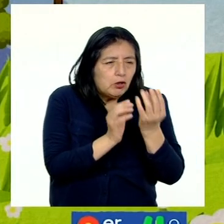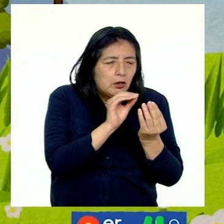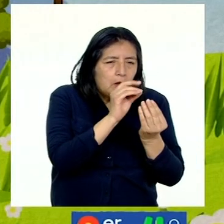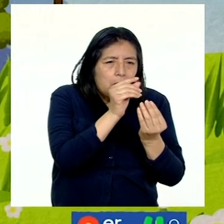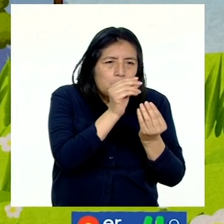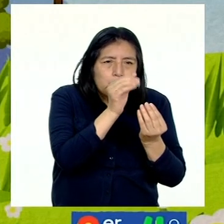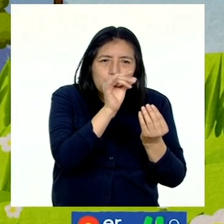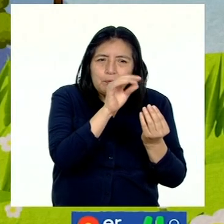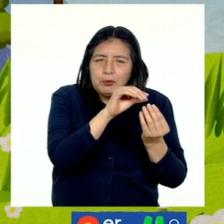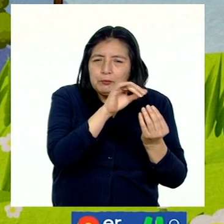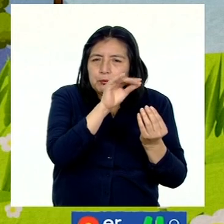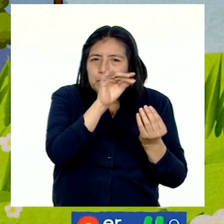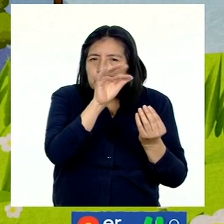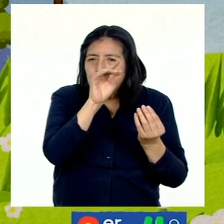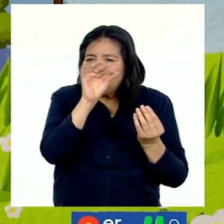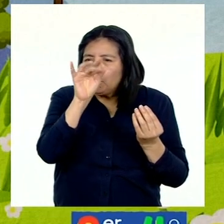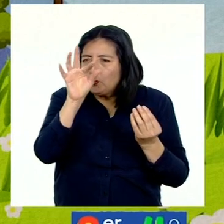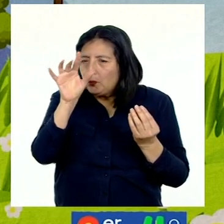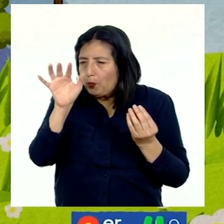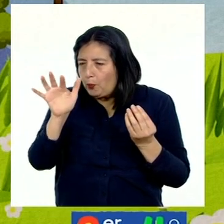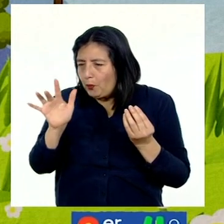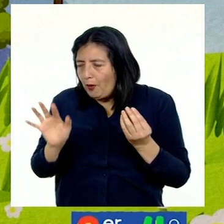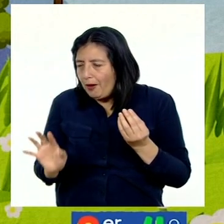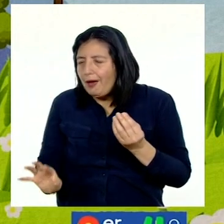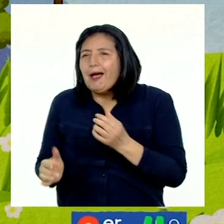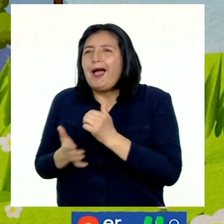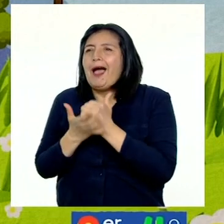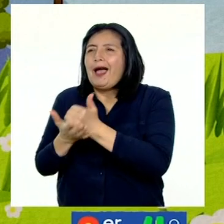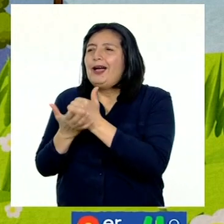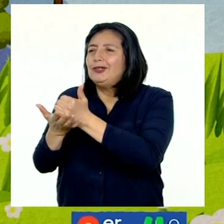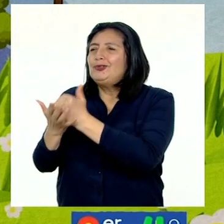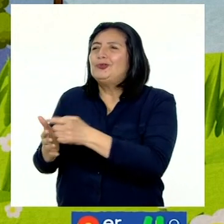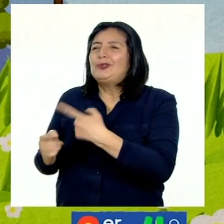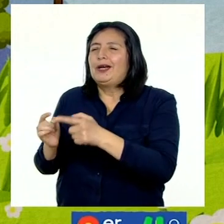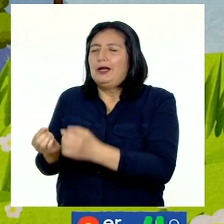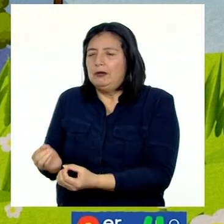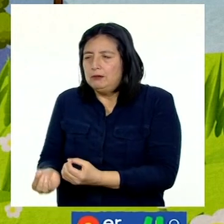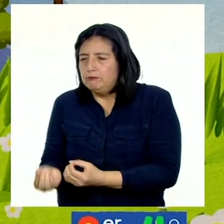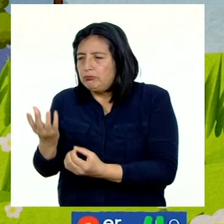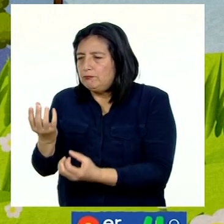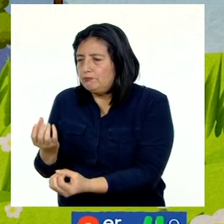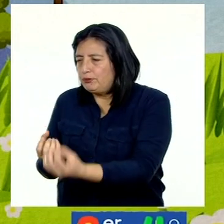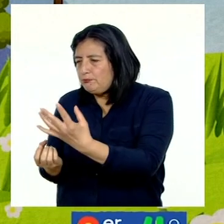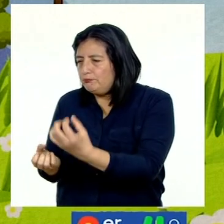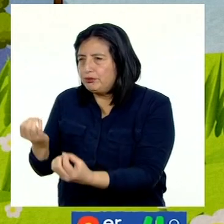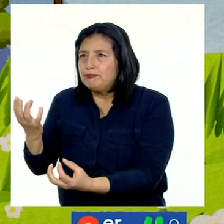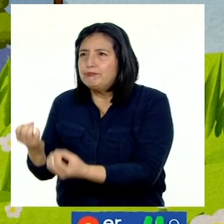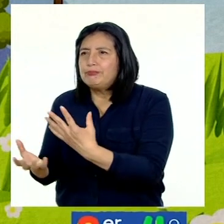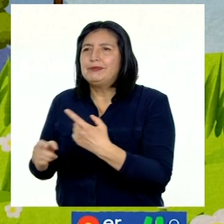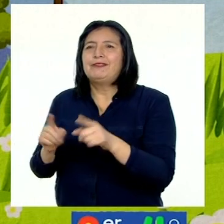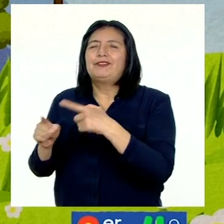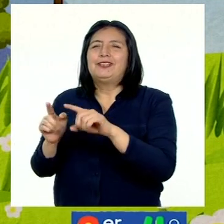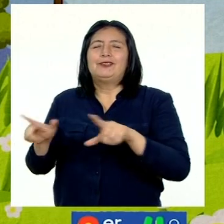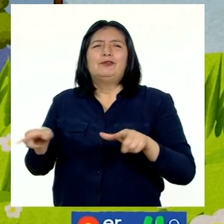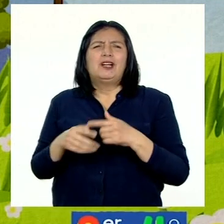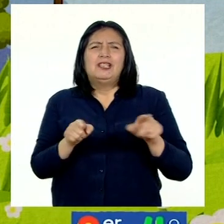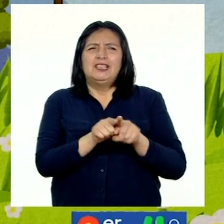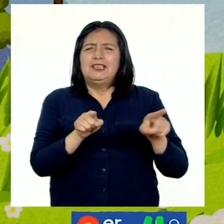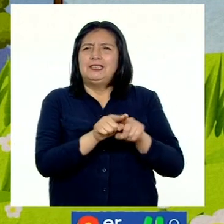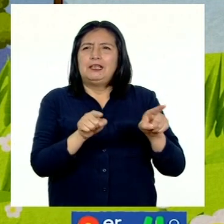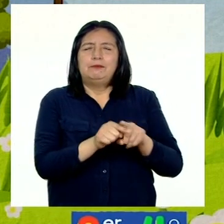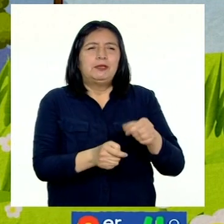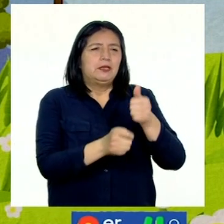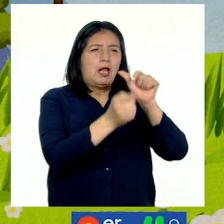Y el polen ayuda a las plantas a crecer en diferentes lugares. Además, transportan